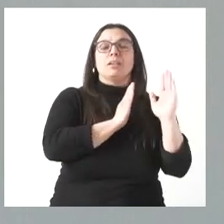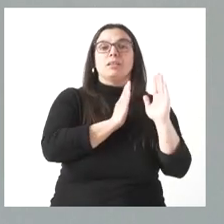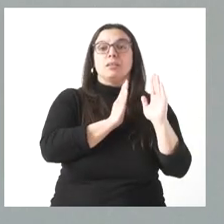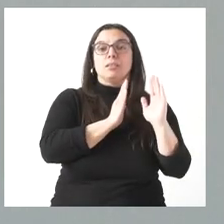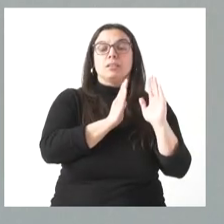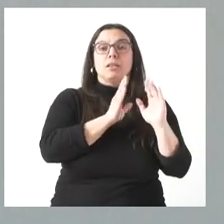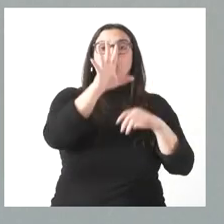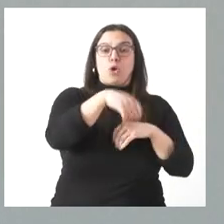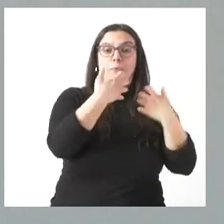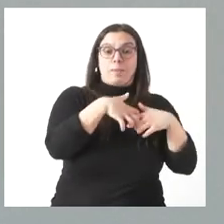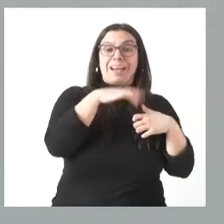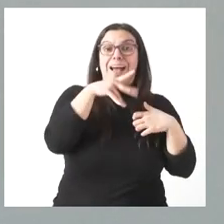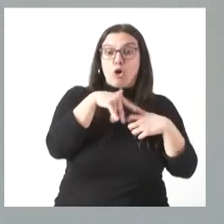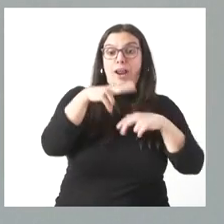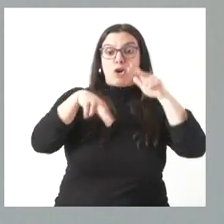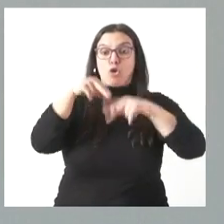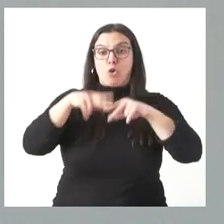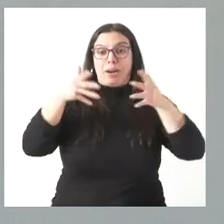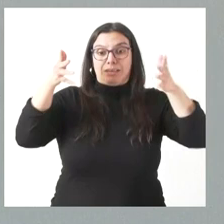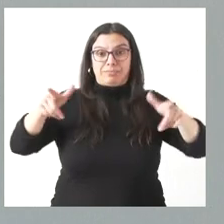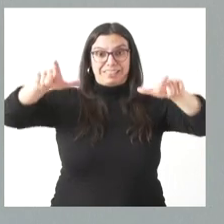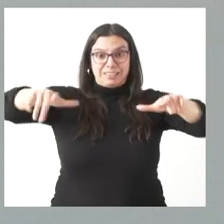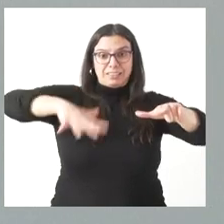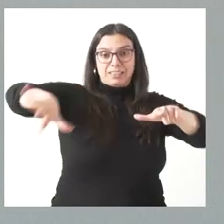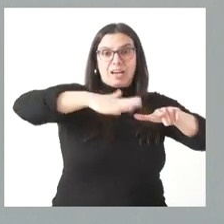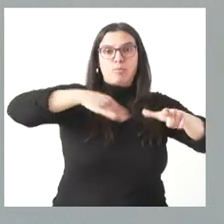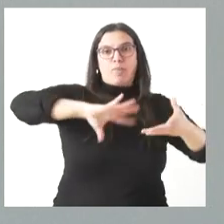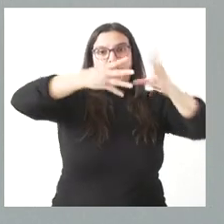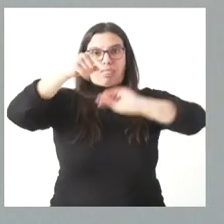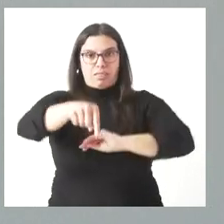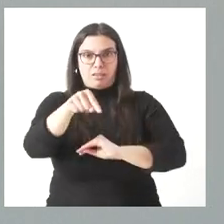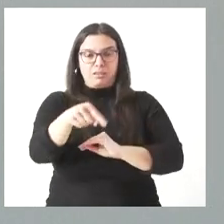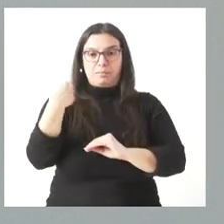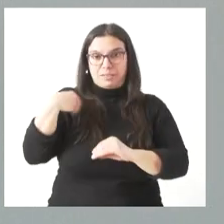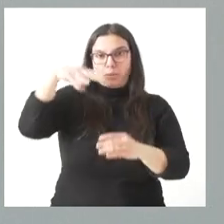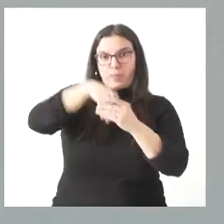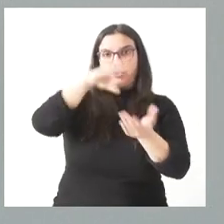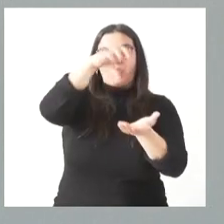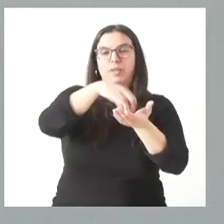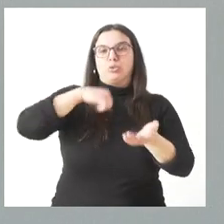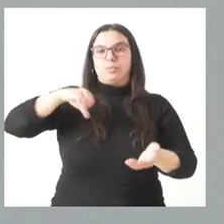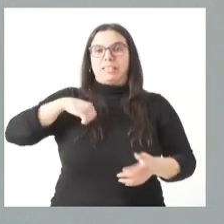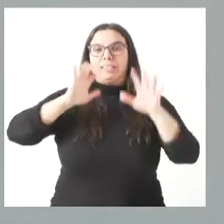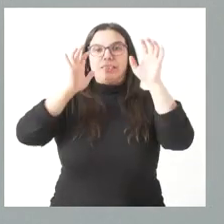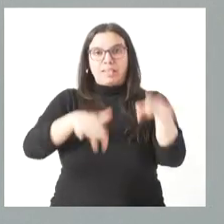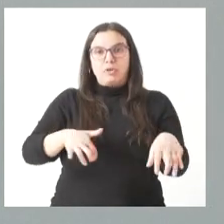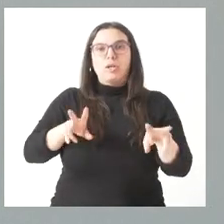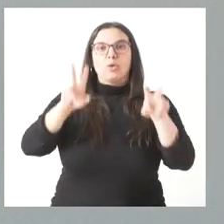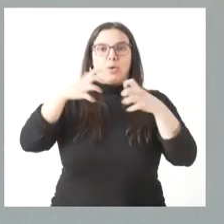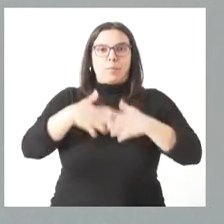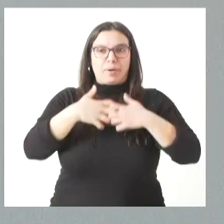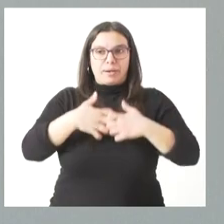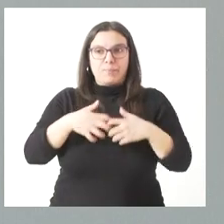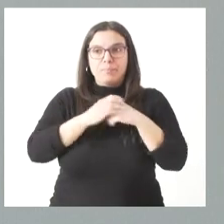hacemos ahora son las obras de adecuación para instalar allí, en el propio centro hospitalario de León, este nuevo acelerador lineal.